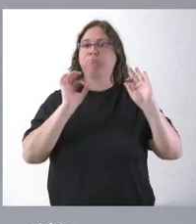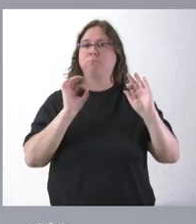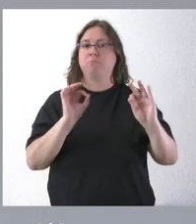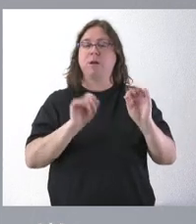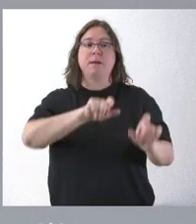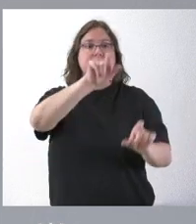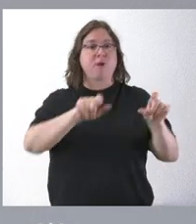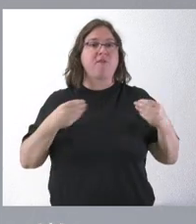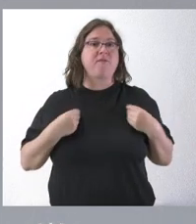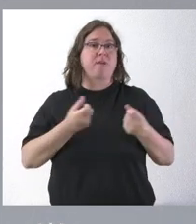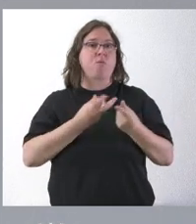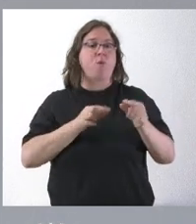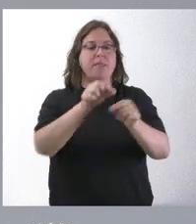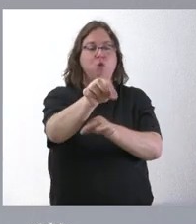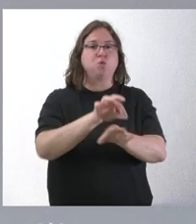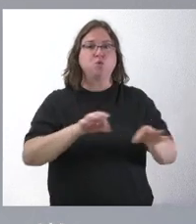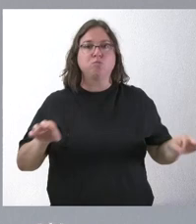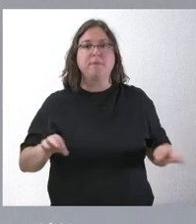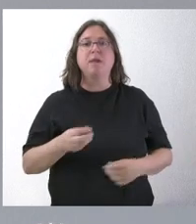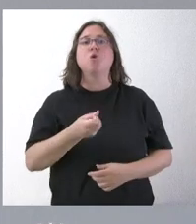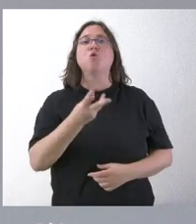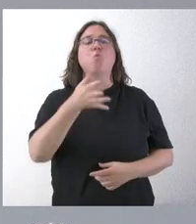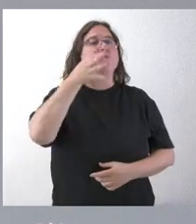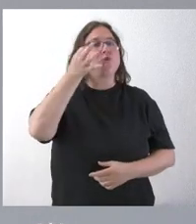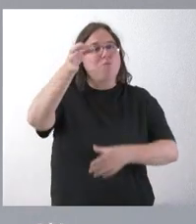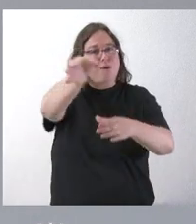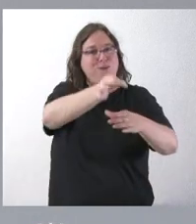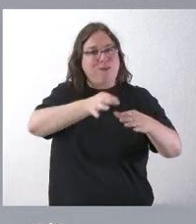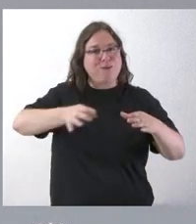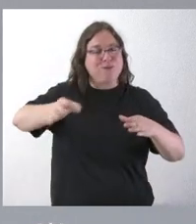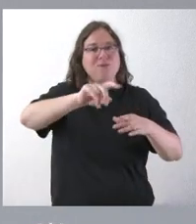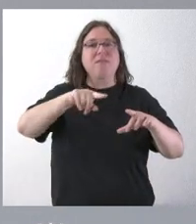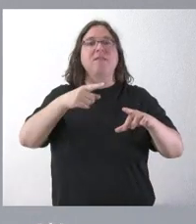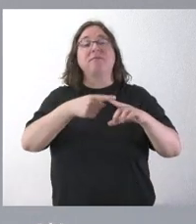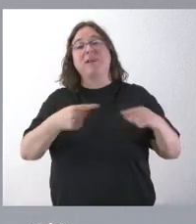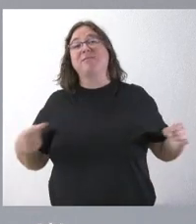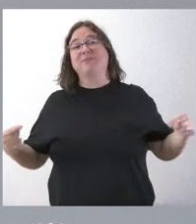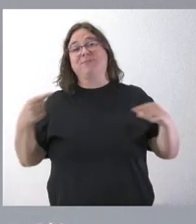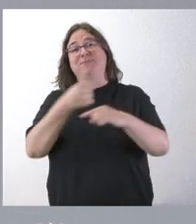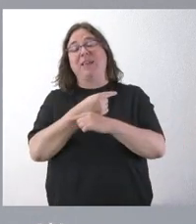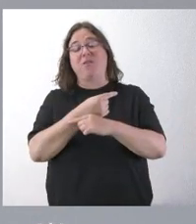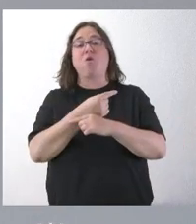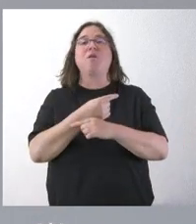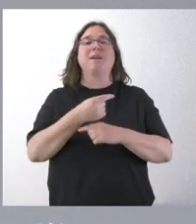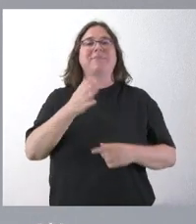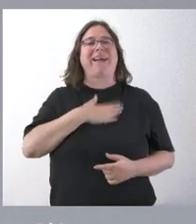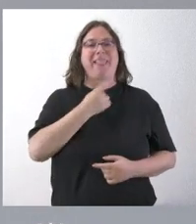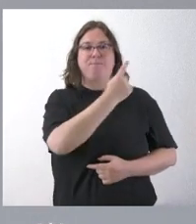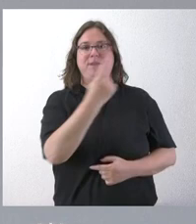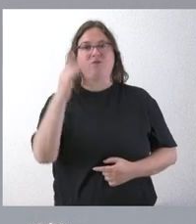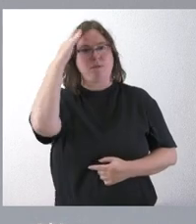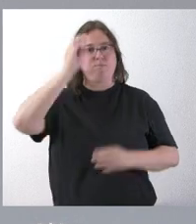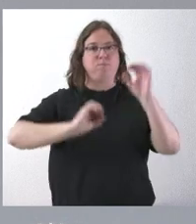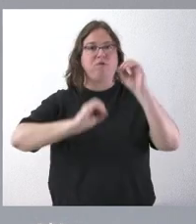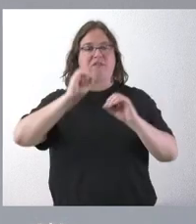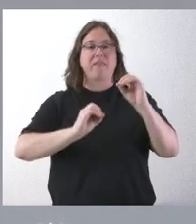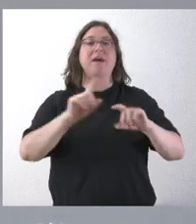población, la superficie, el número de municipios, el inverso a la renta per cápita y cada una de las